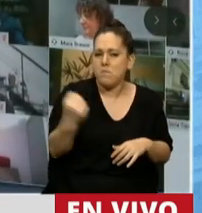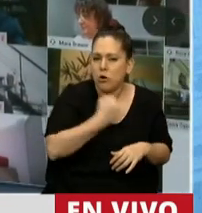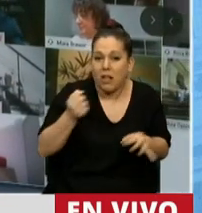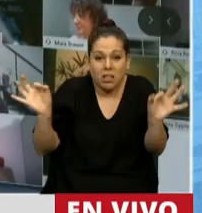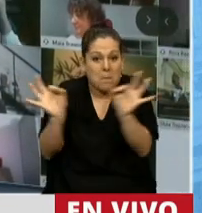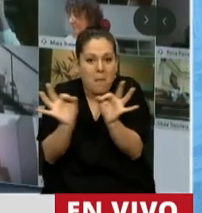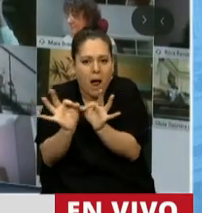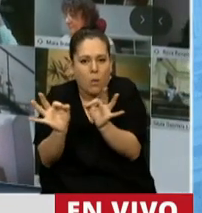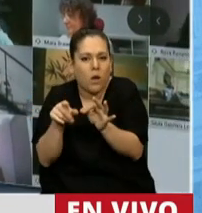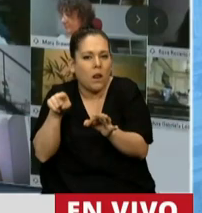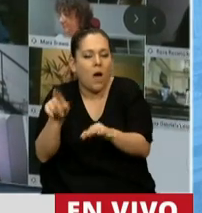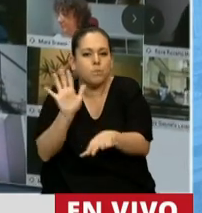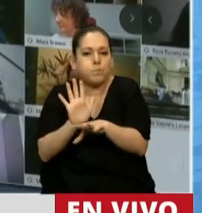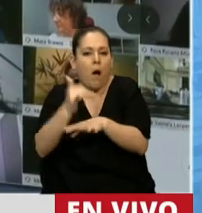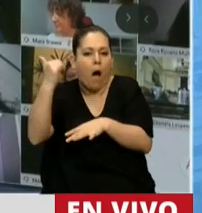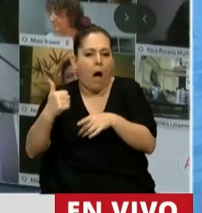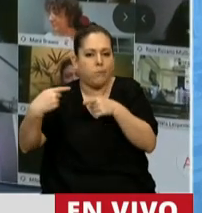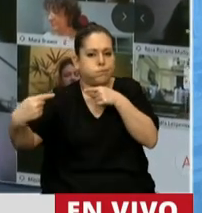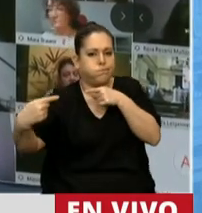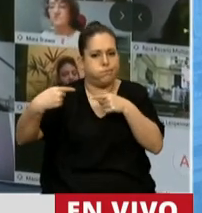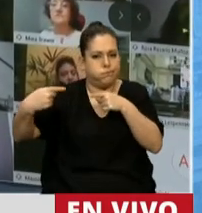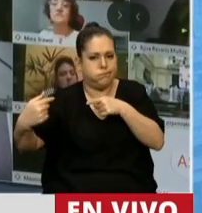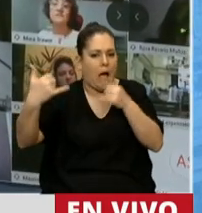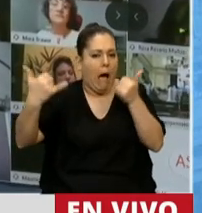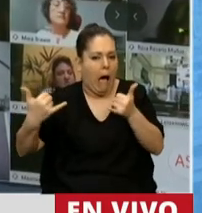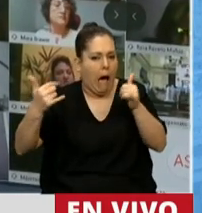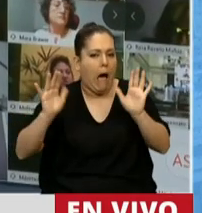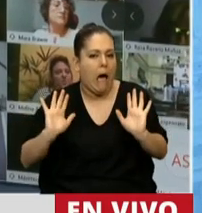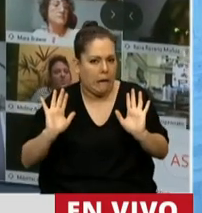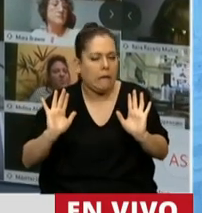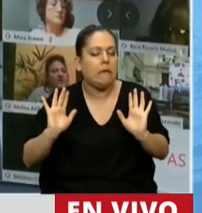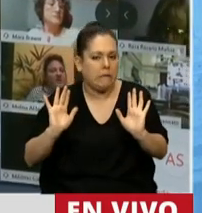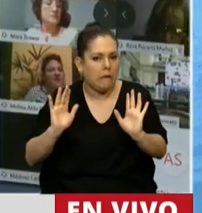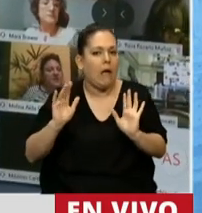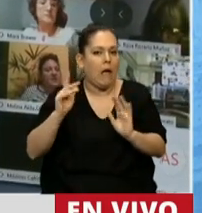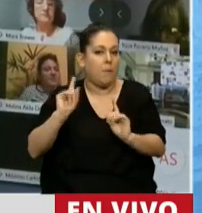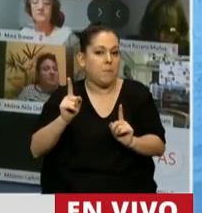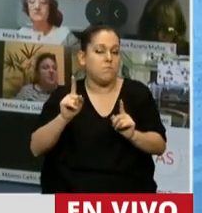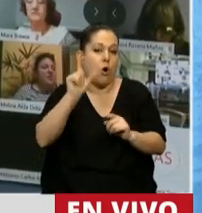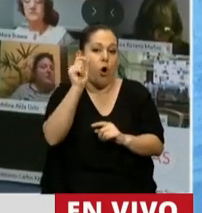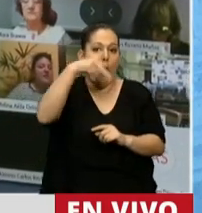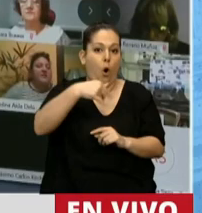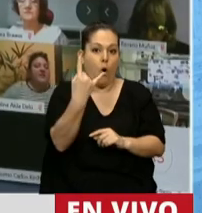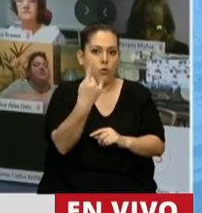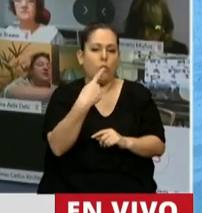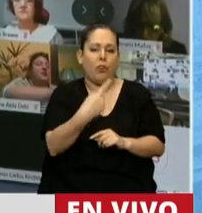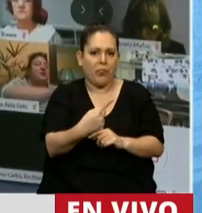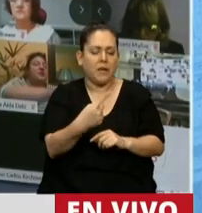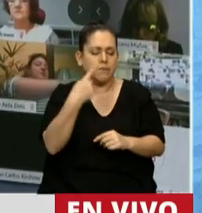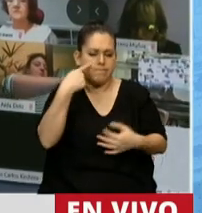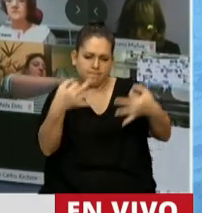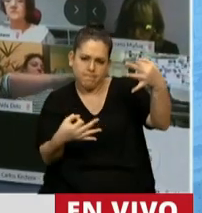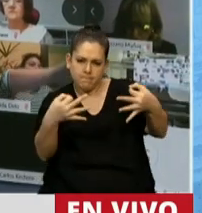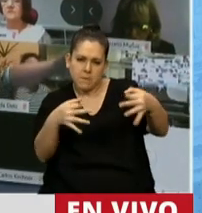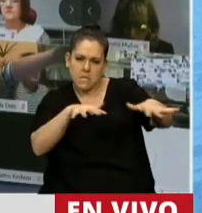como un territorio en disputa, que es la apreciación que realiza Naciones Unidas cuando estudia el caso.